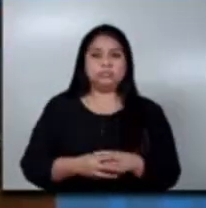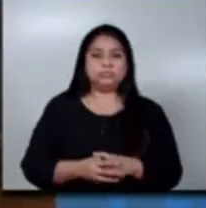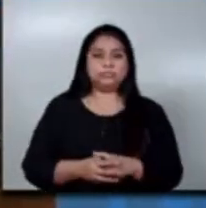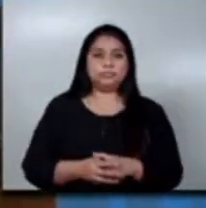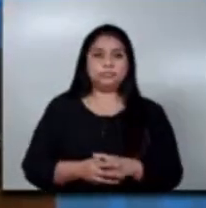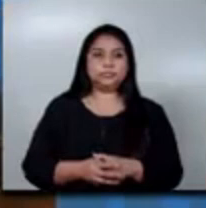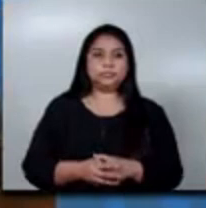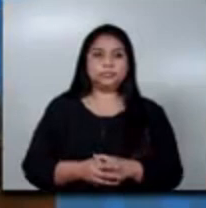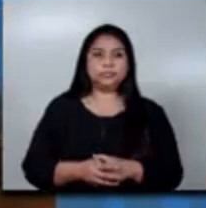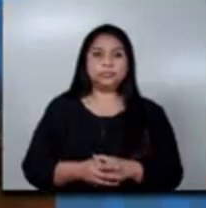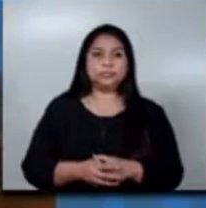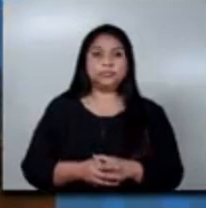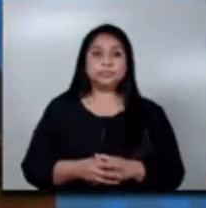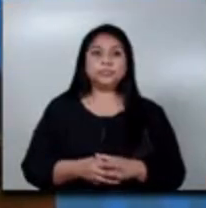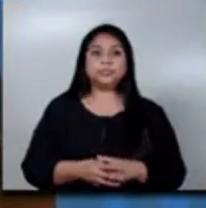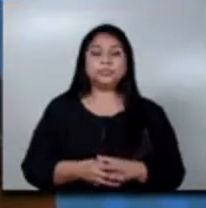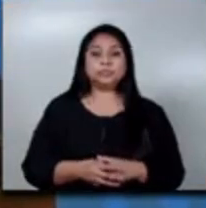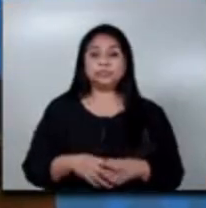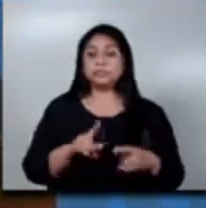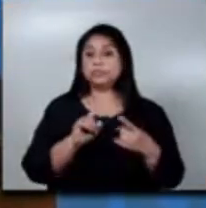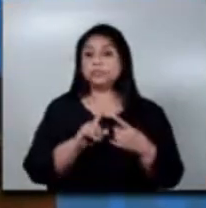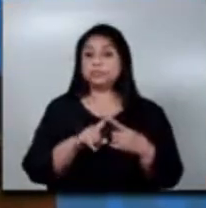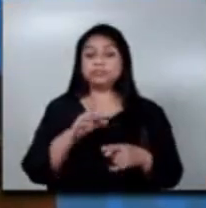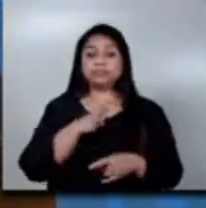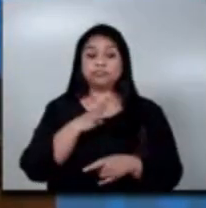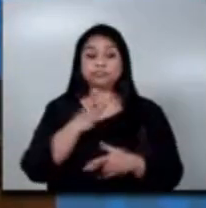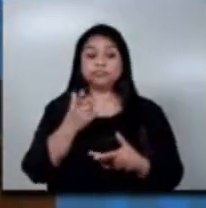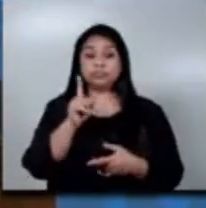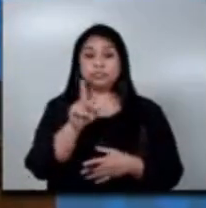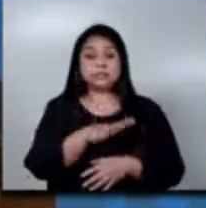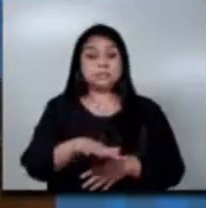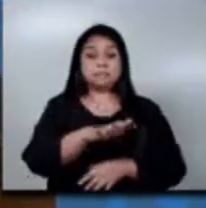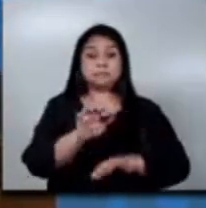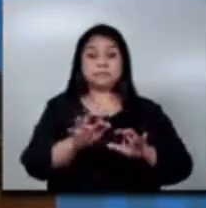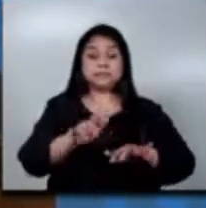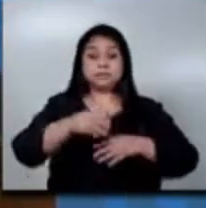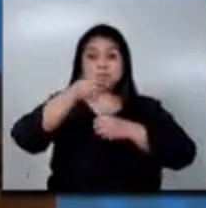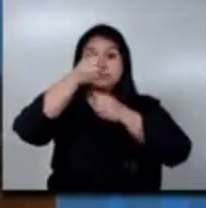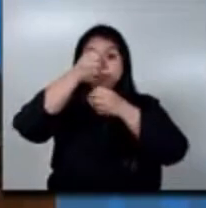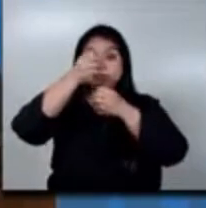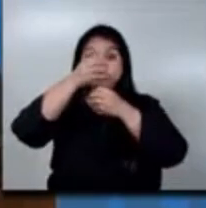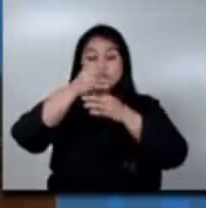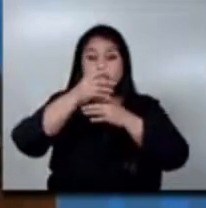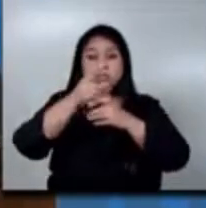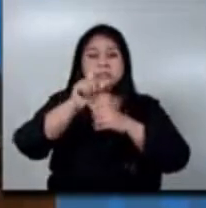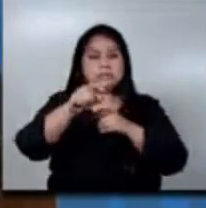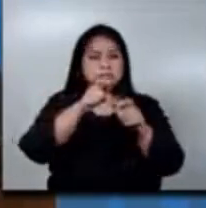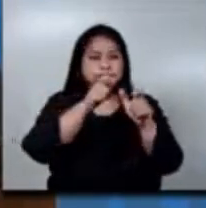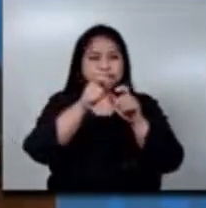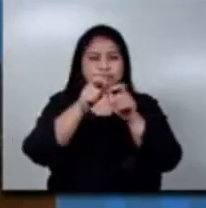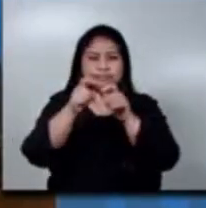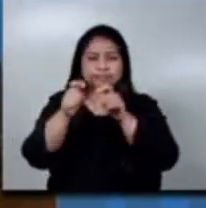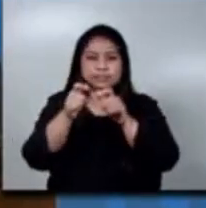Primero, contamos con un sistema o una plataforma informática que monitorea el clima,